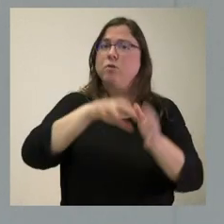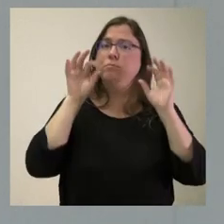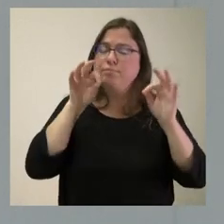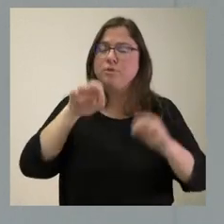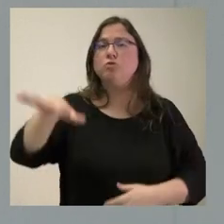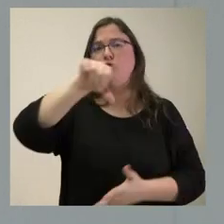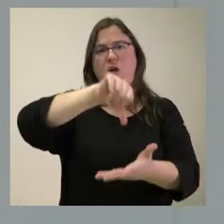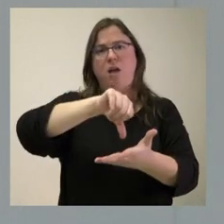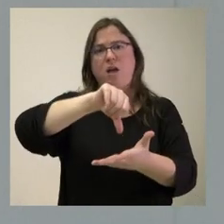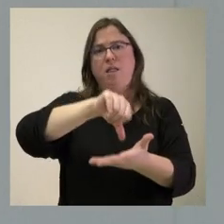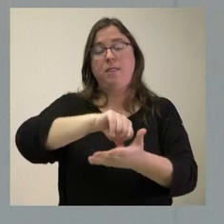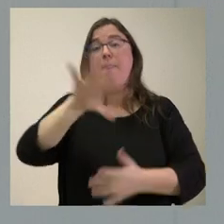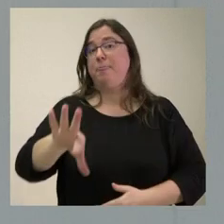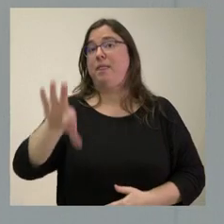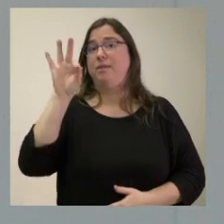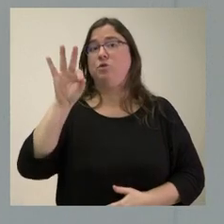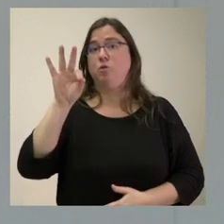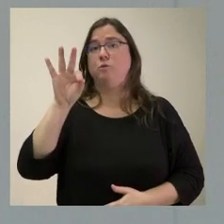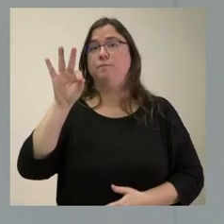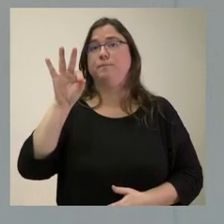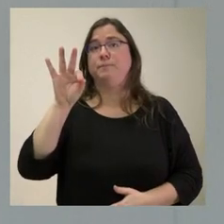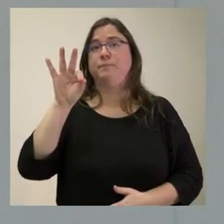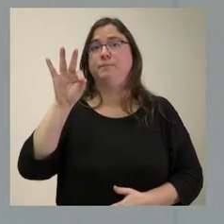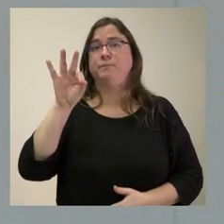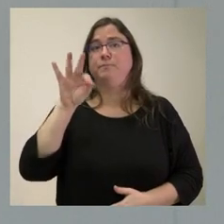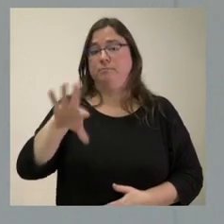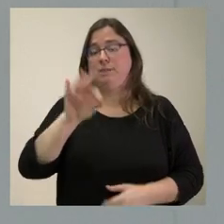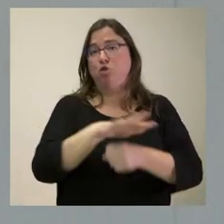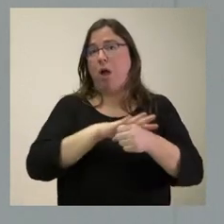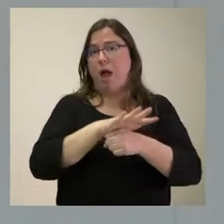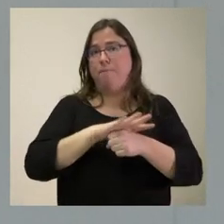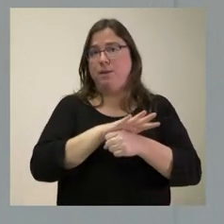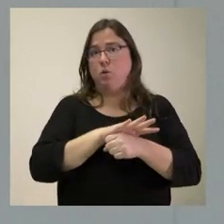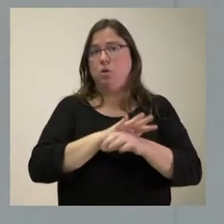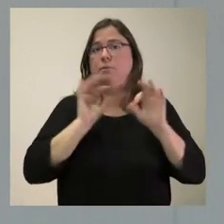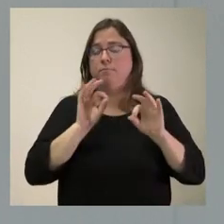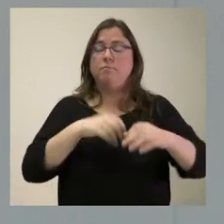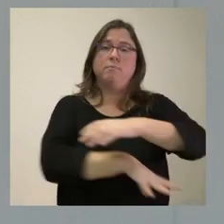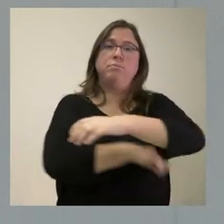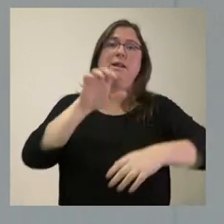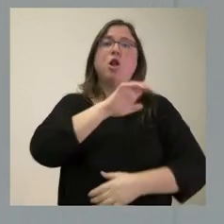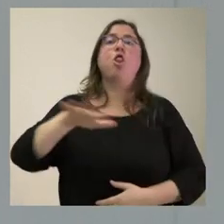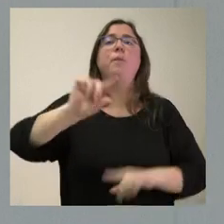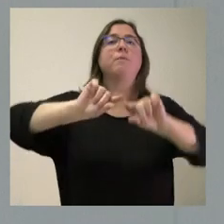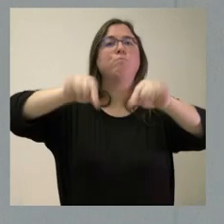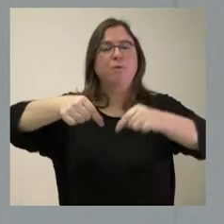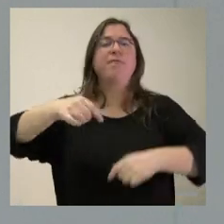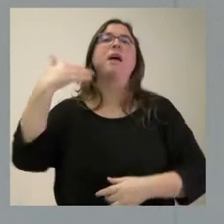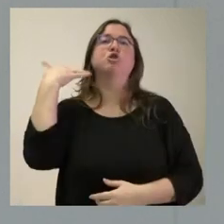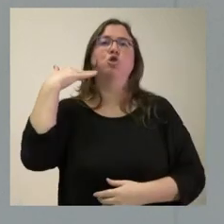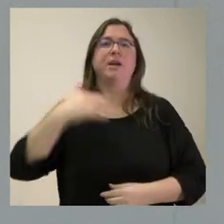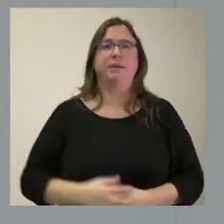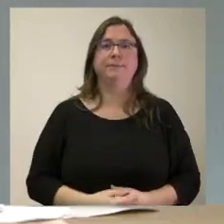ubicado por decisión de este ámbito y esta ayuda europea en la provincia de Soria.